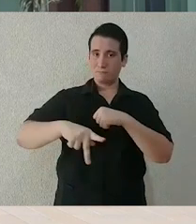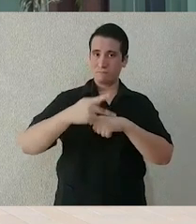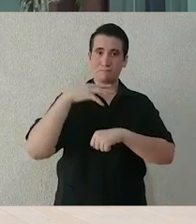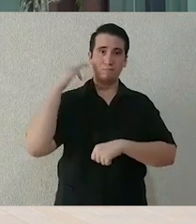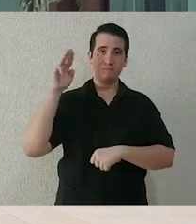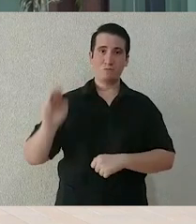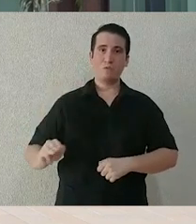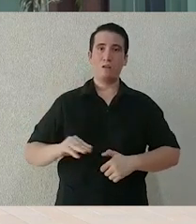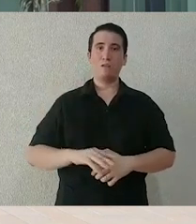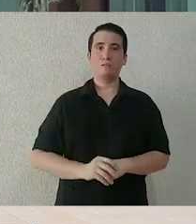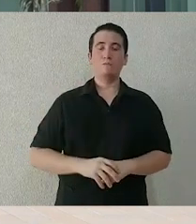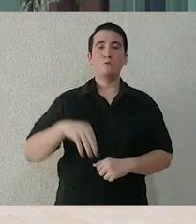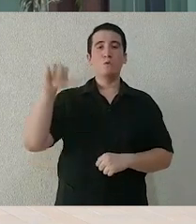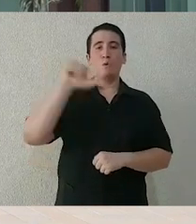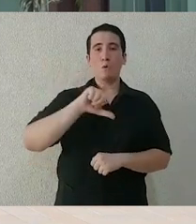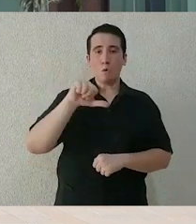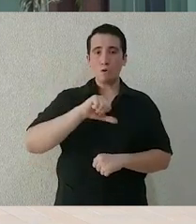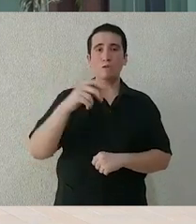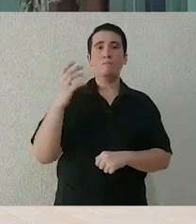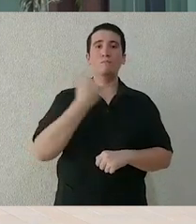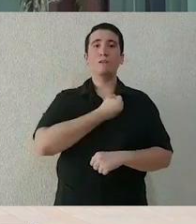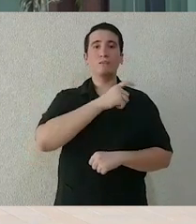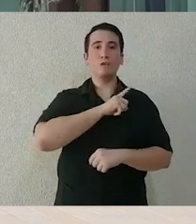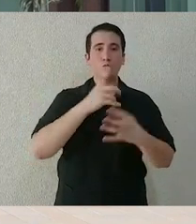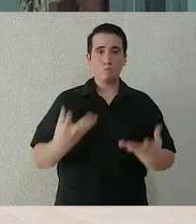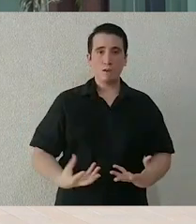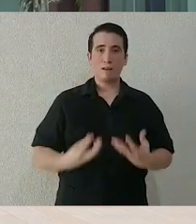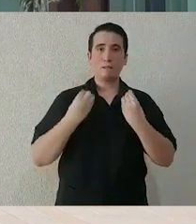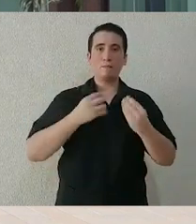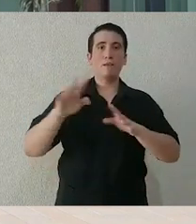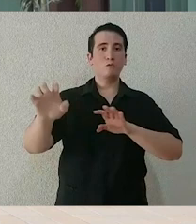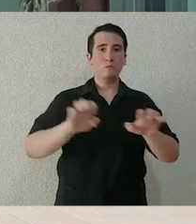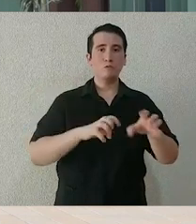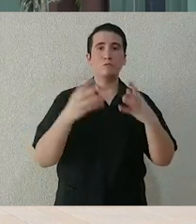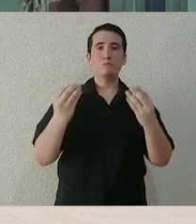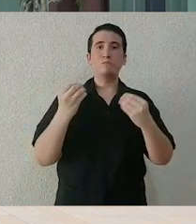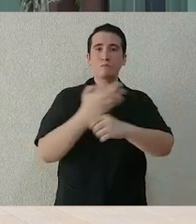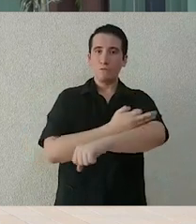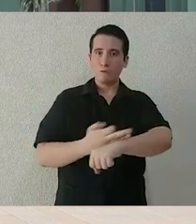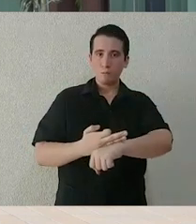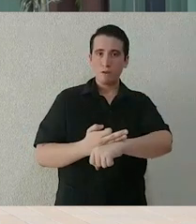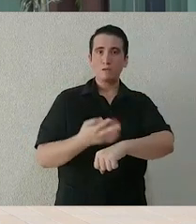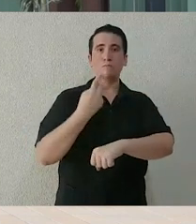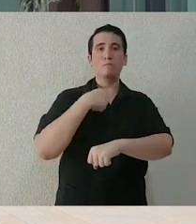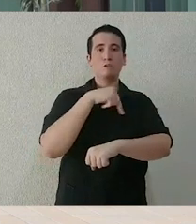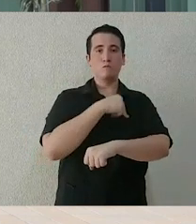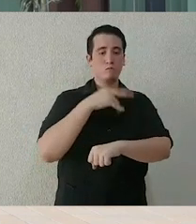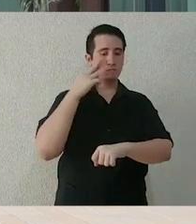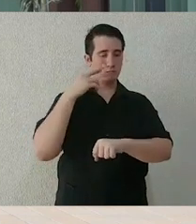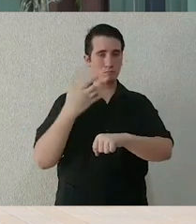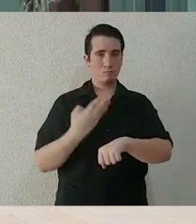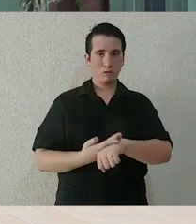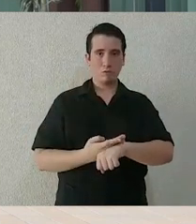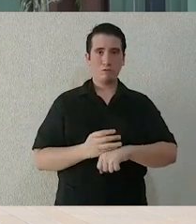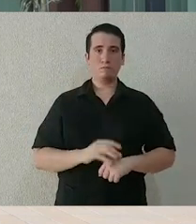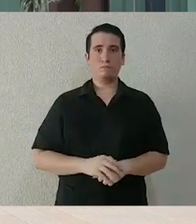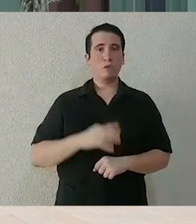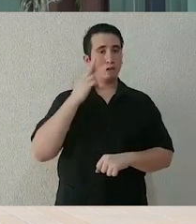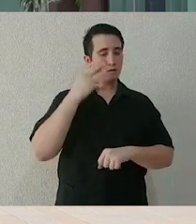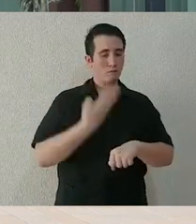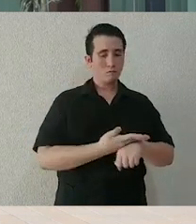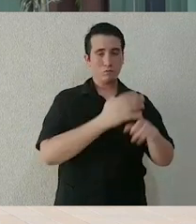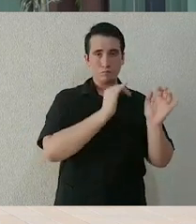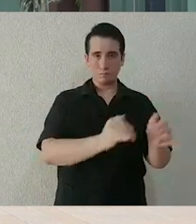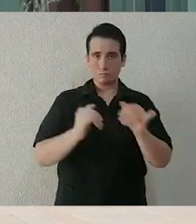responsabilidad individual. Contamos con tu responsabilidad individual para seguir adelante. Sigamos trabajando juntos para salir adelante,